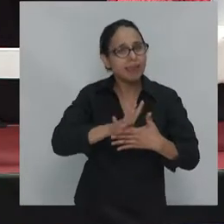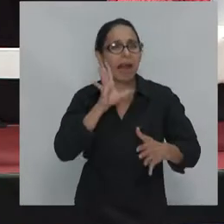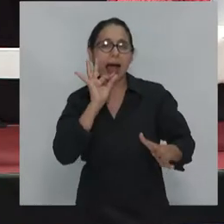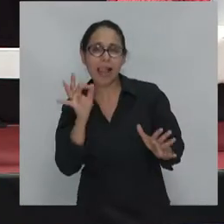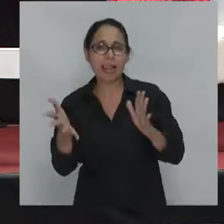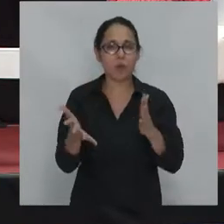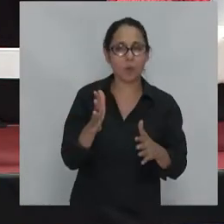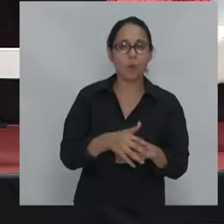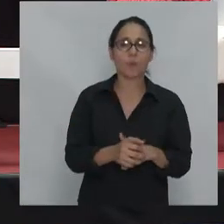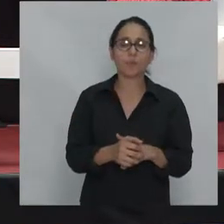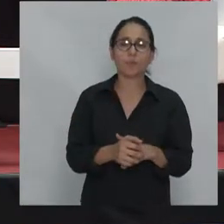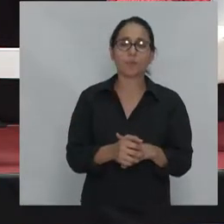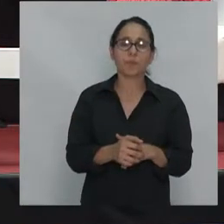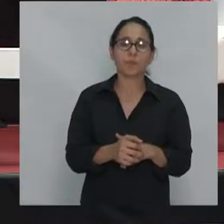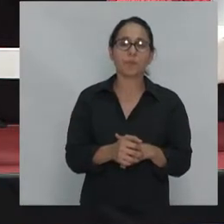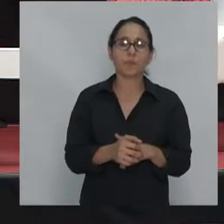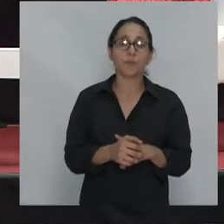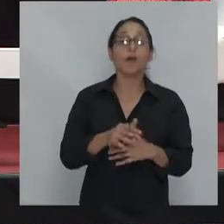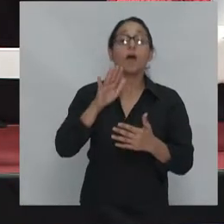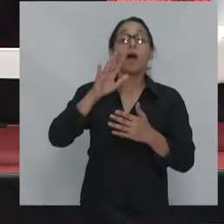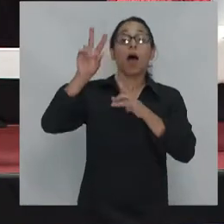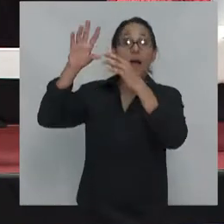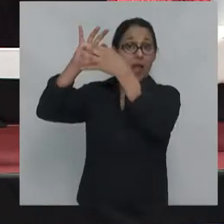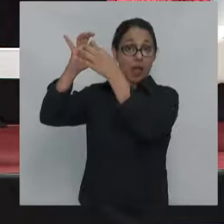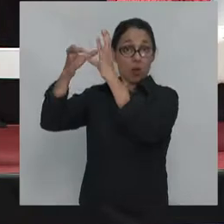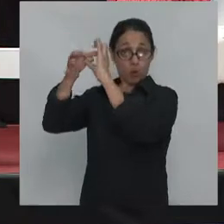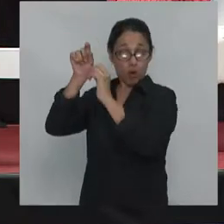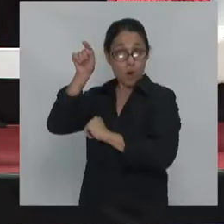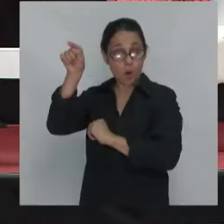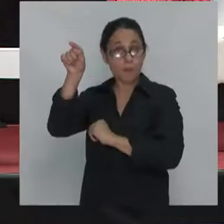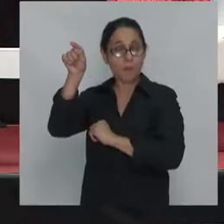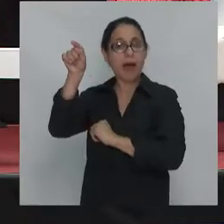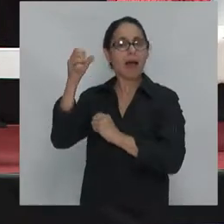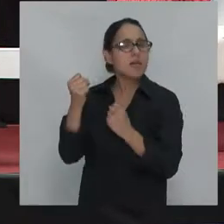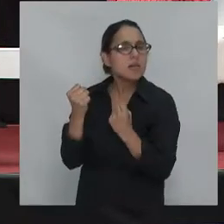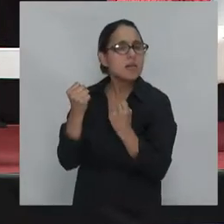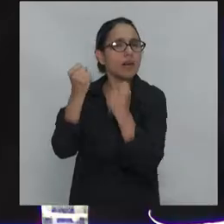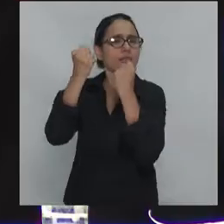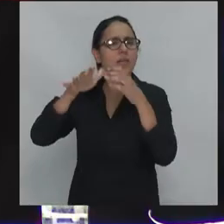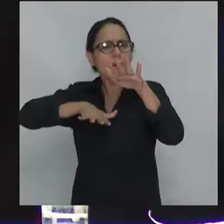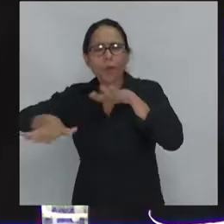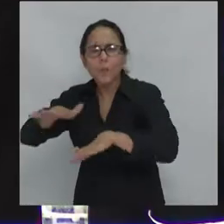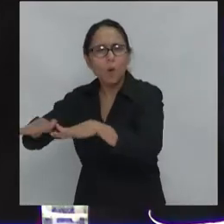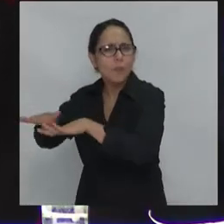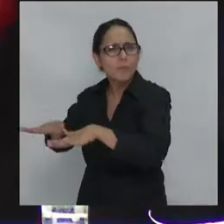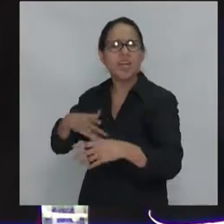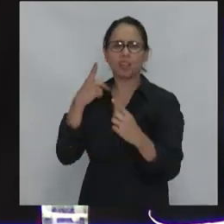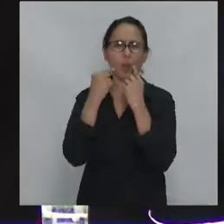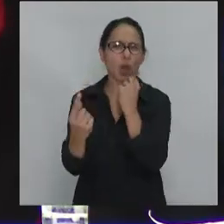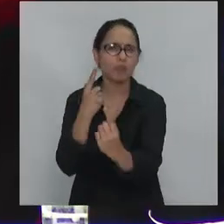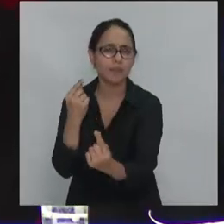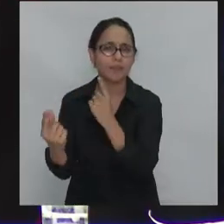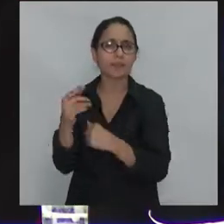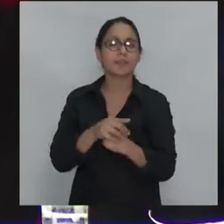En el caso europeo, yo creo que todas esas resistencias, todos esos movimientos de protesta,